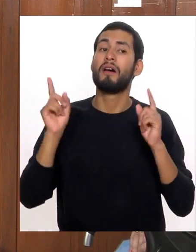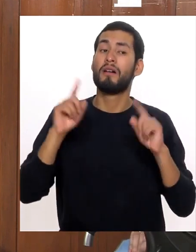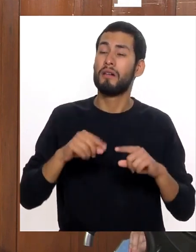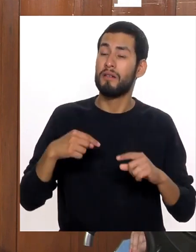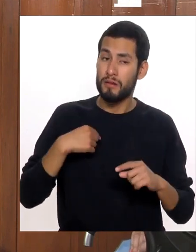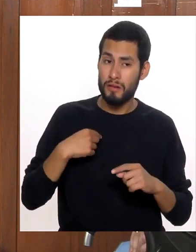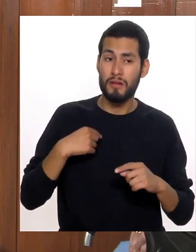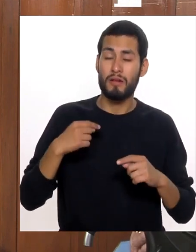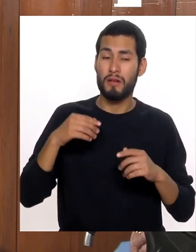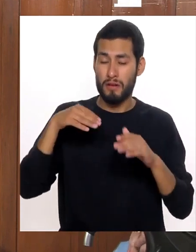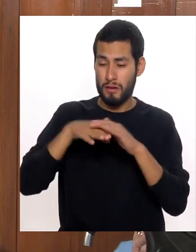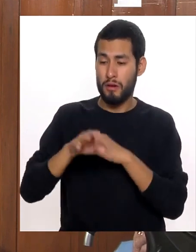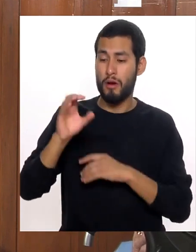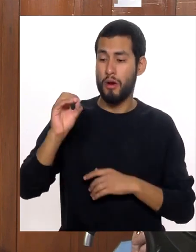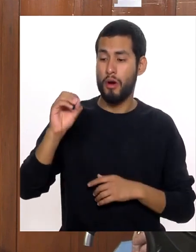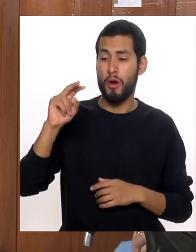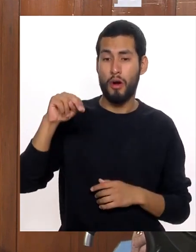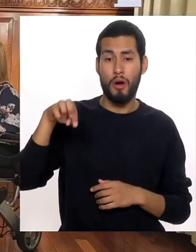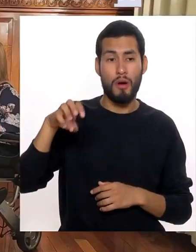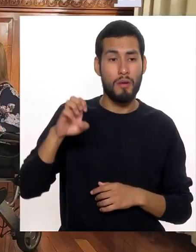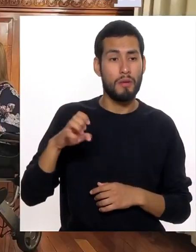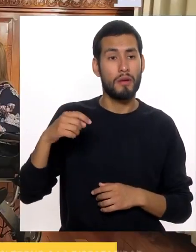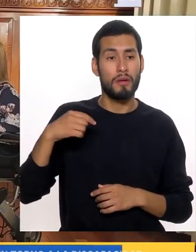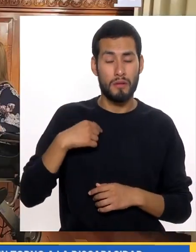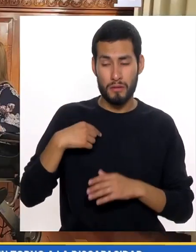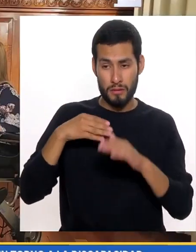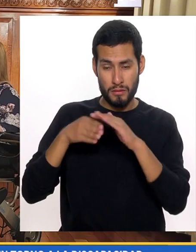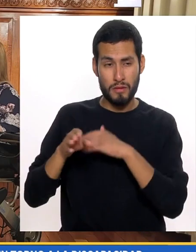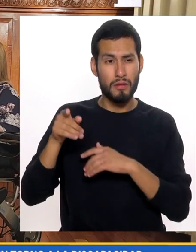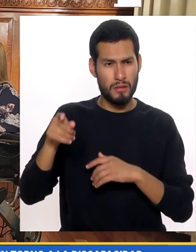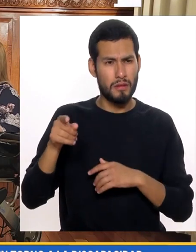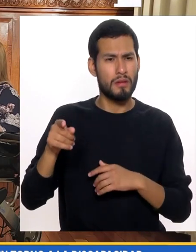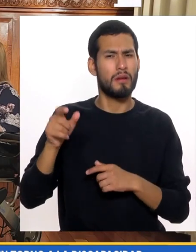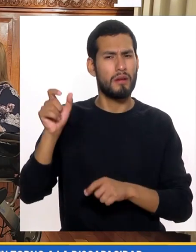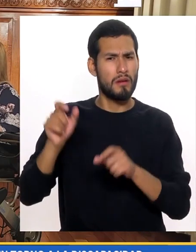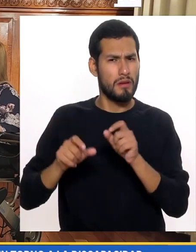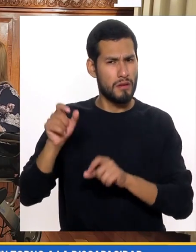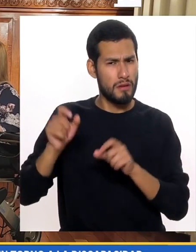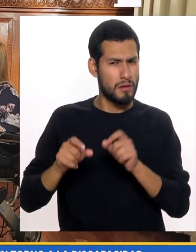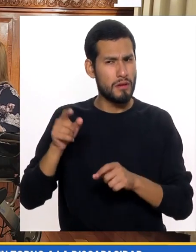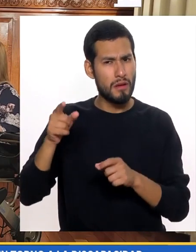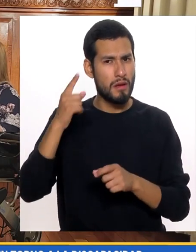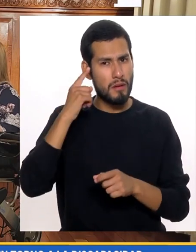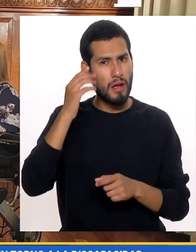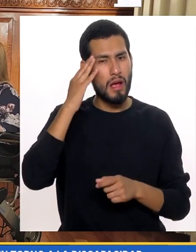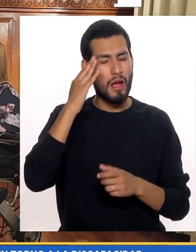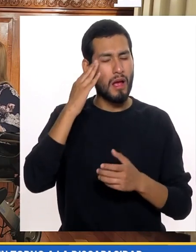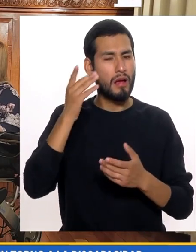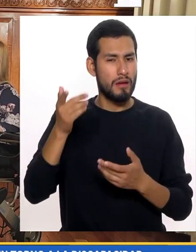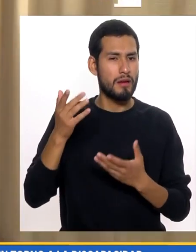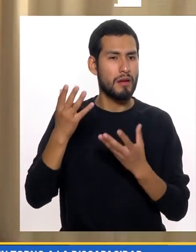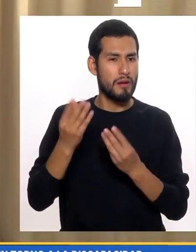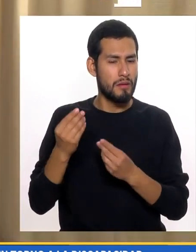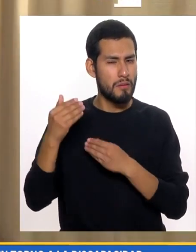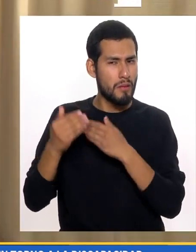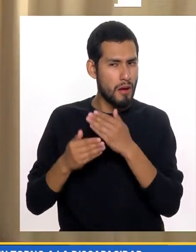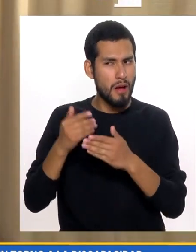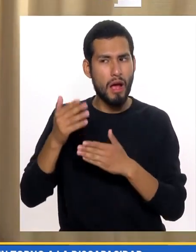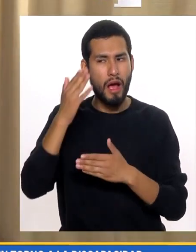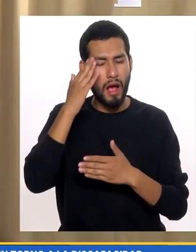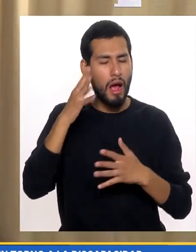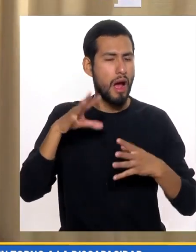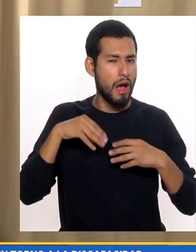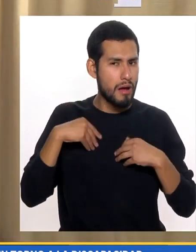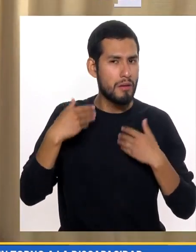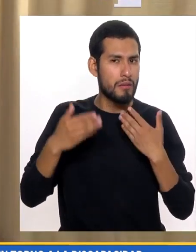que Un día sí Entré a trabajar A la OMP Porque Creo que ahí Estaba la gente Un poco más sensibilizada Que soy yo